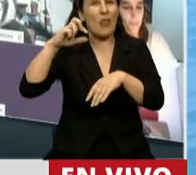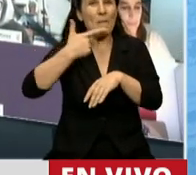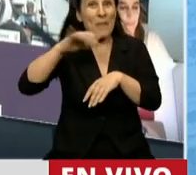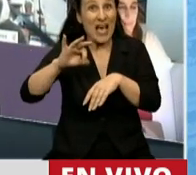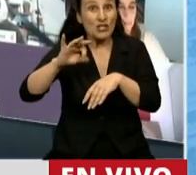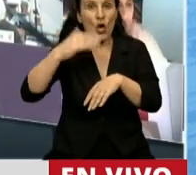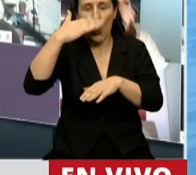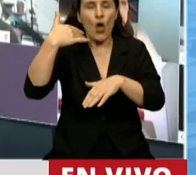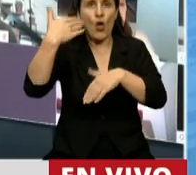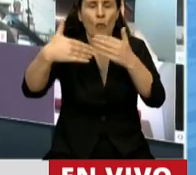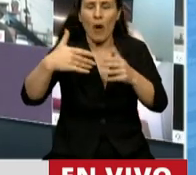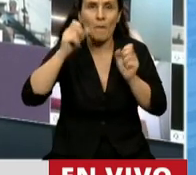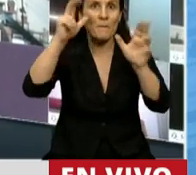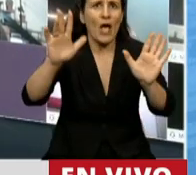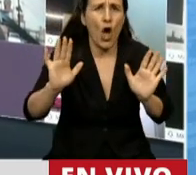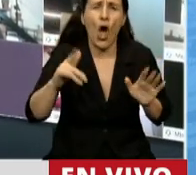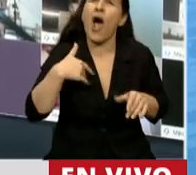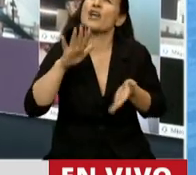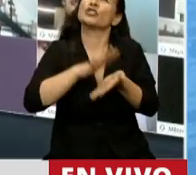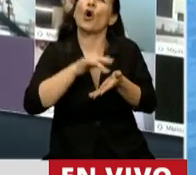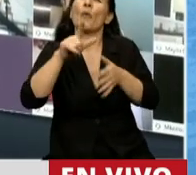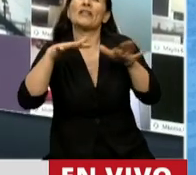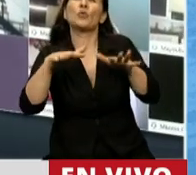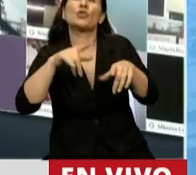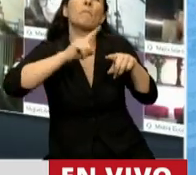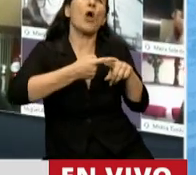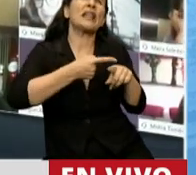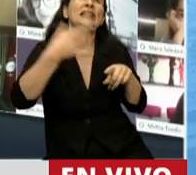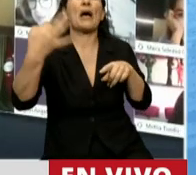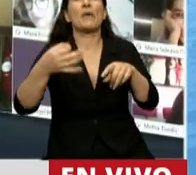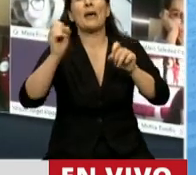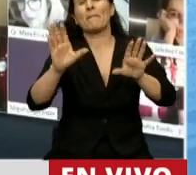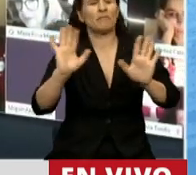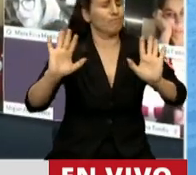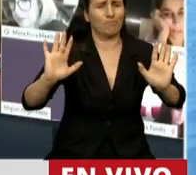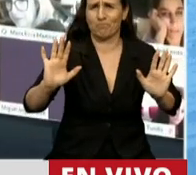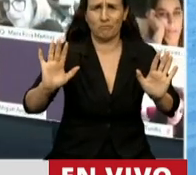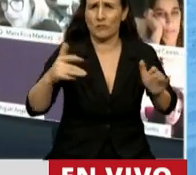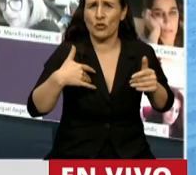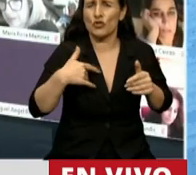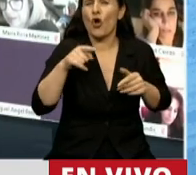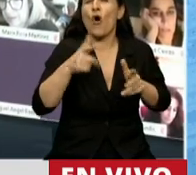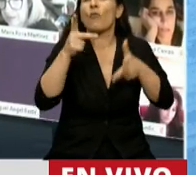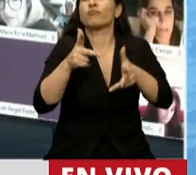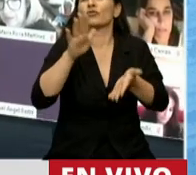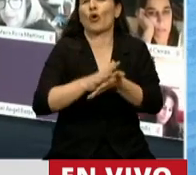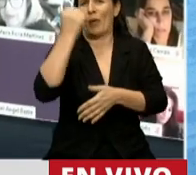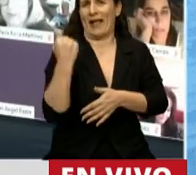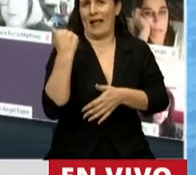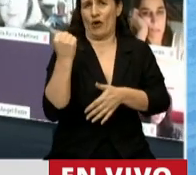sin hacer ningún juicio de valor político en este momento. Lo digo objetivamente en términos de la economía.